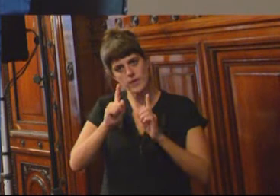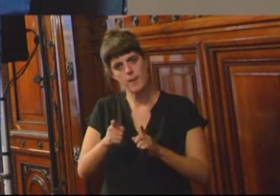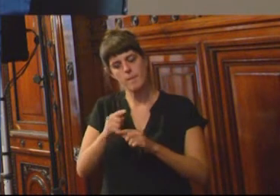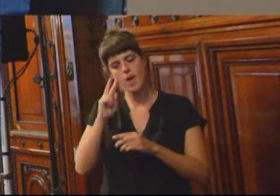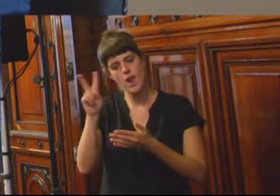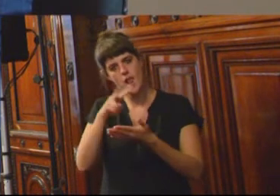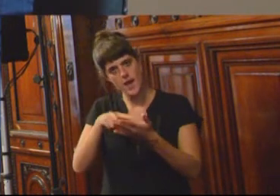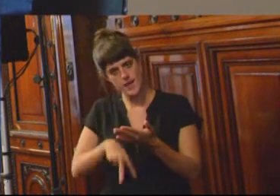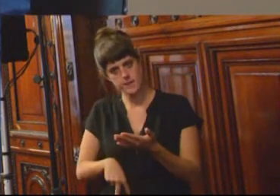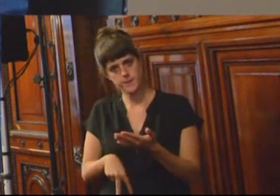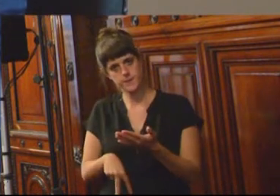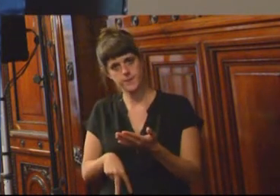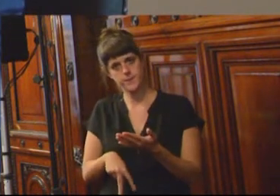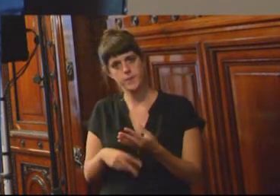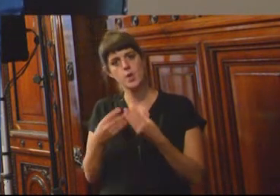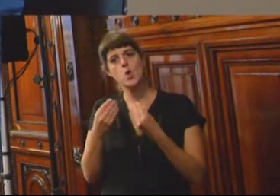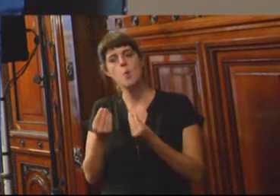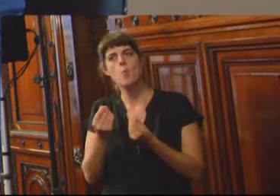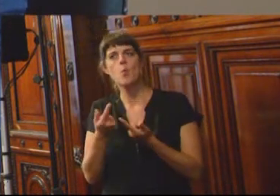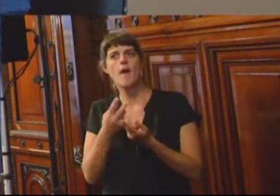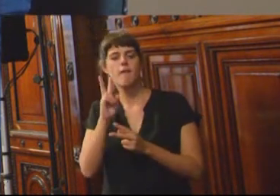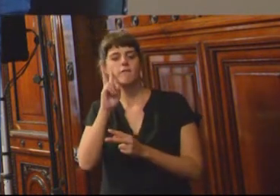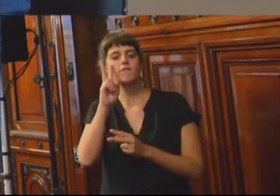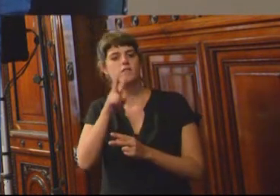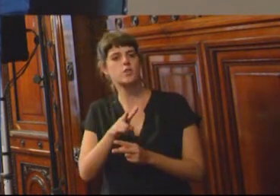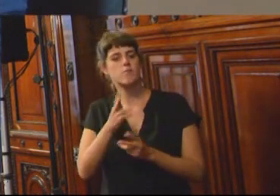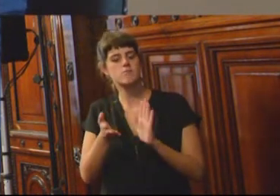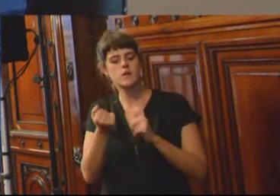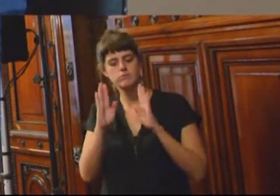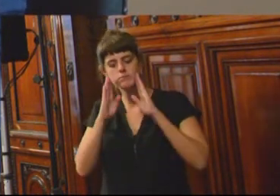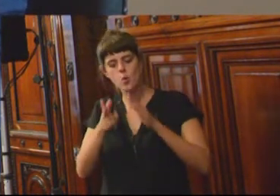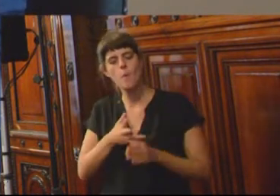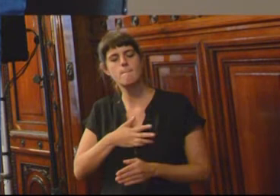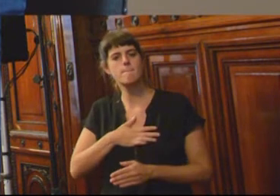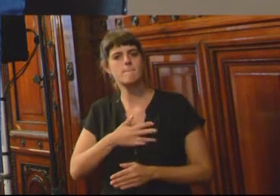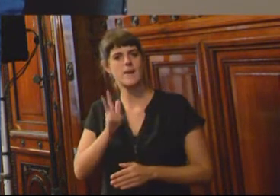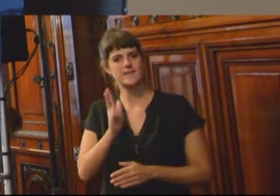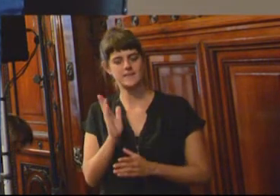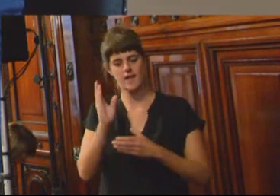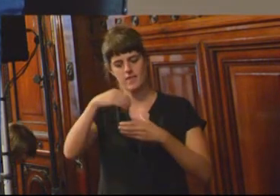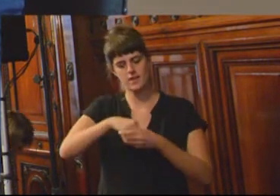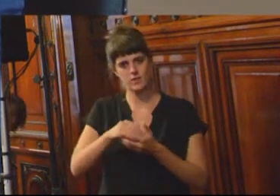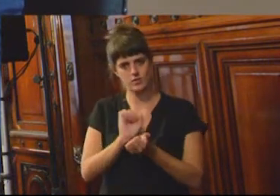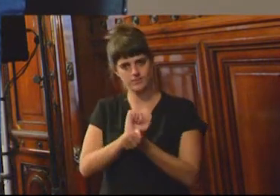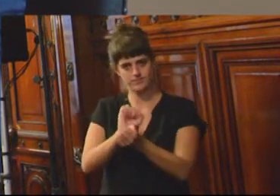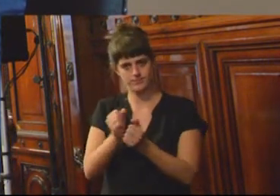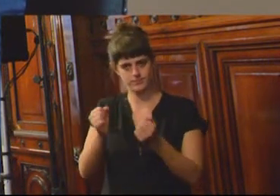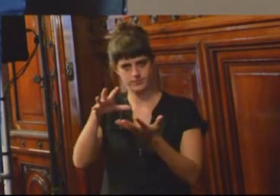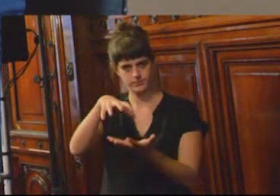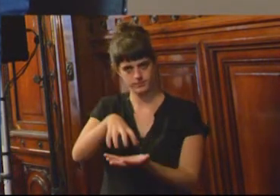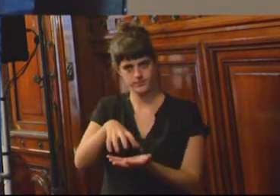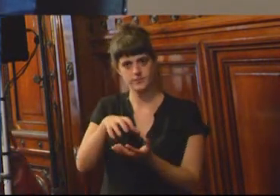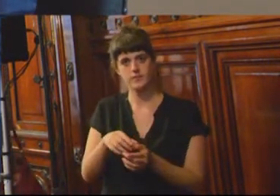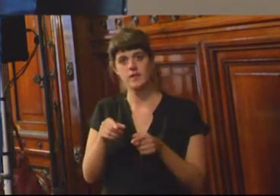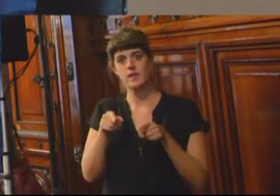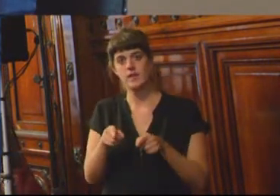una visión humanista en centros penales sirve, en algunos